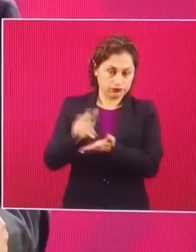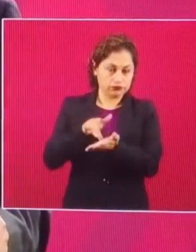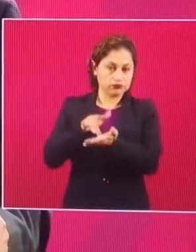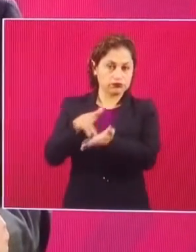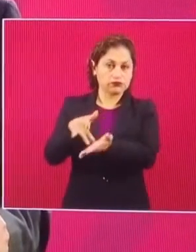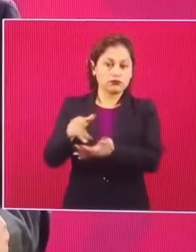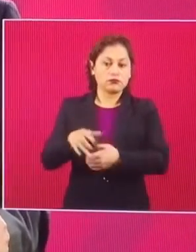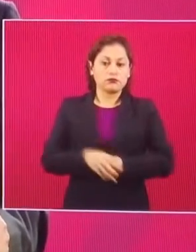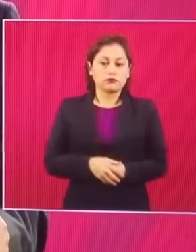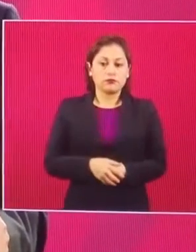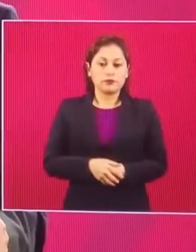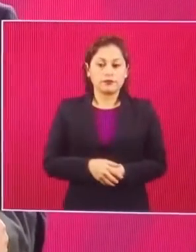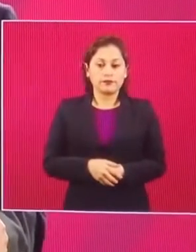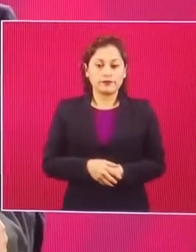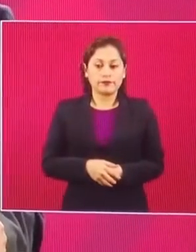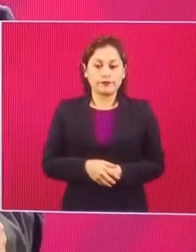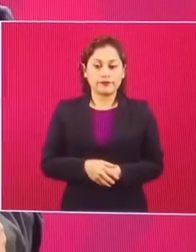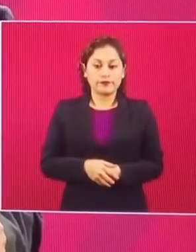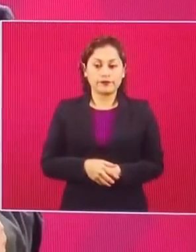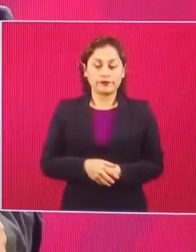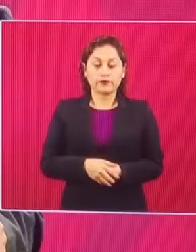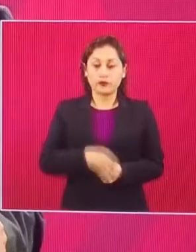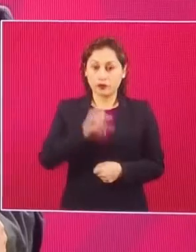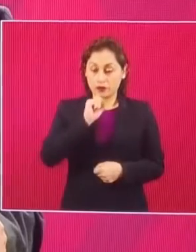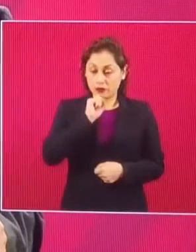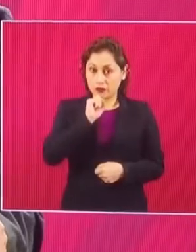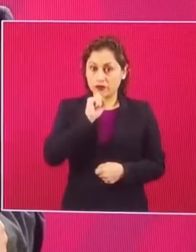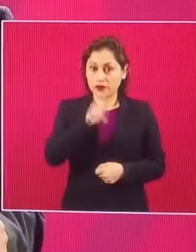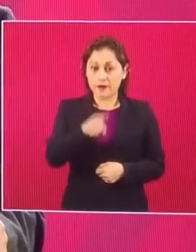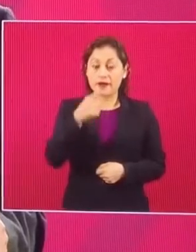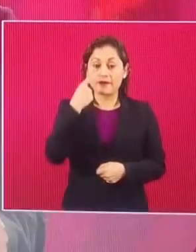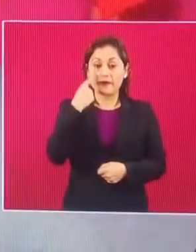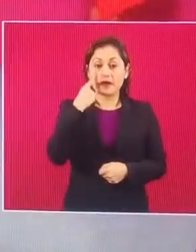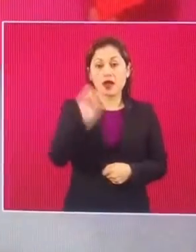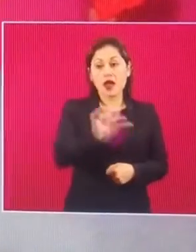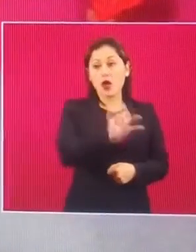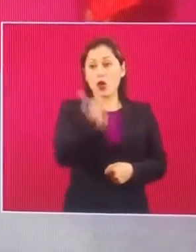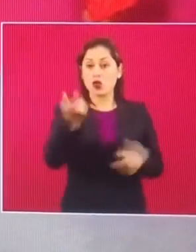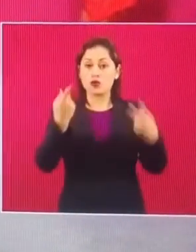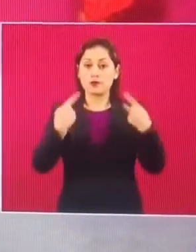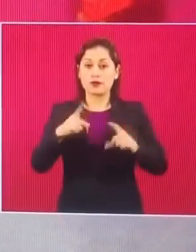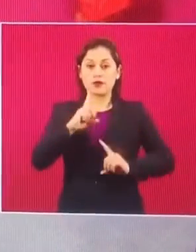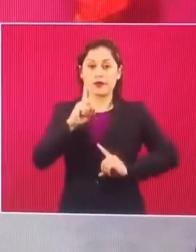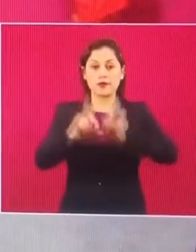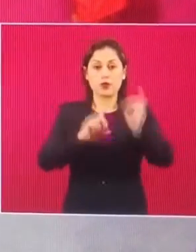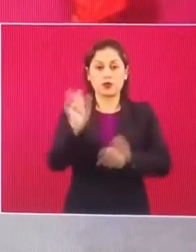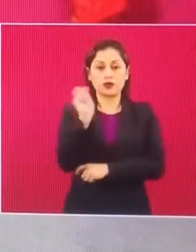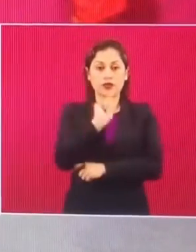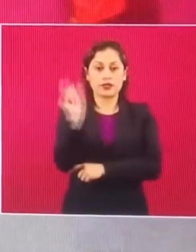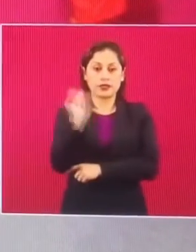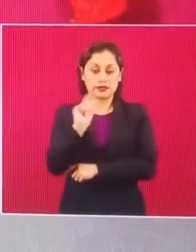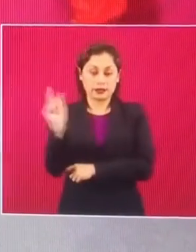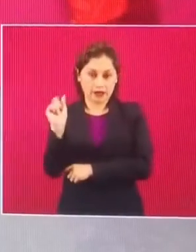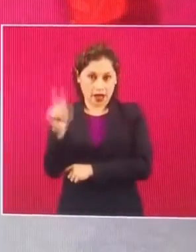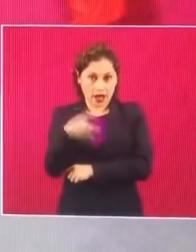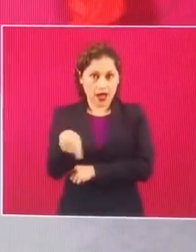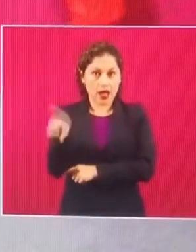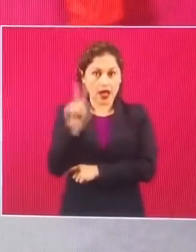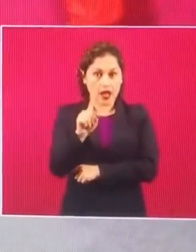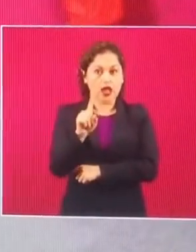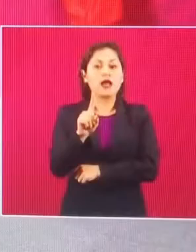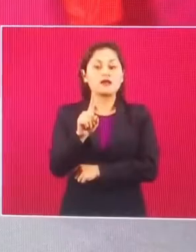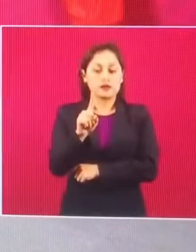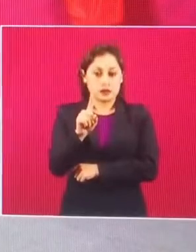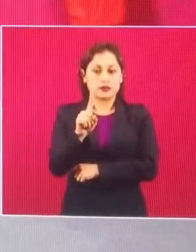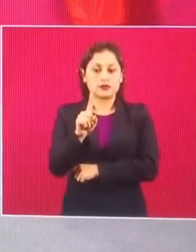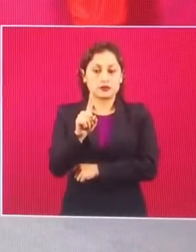También a todos los deportistas que están en activo